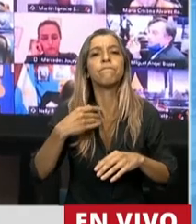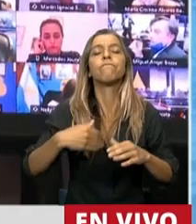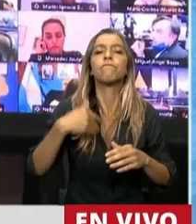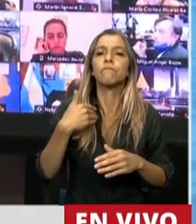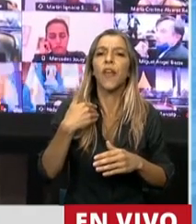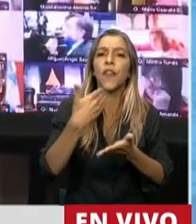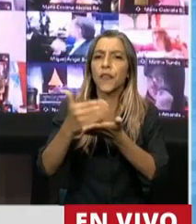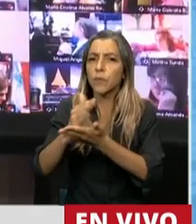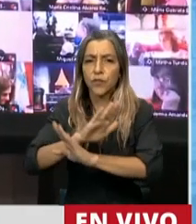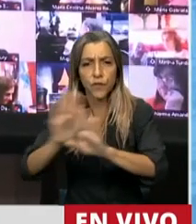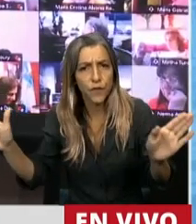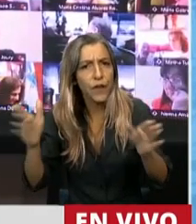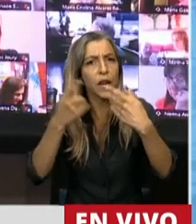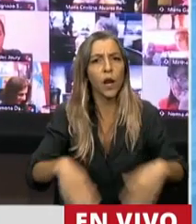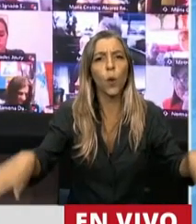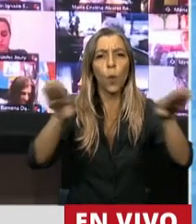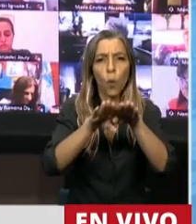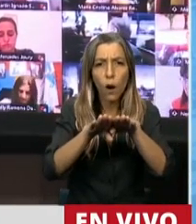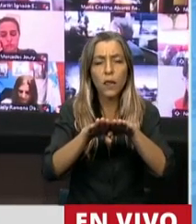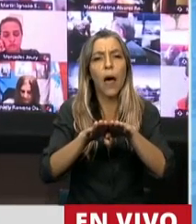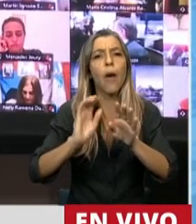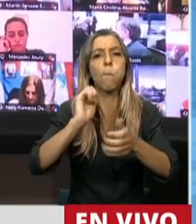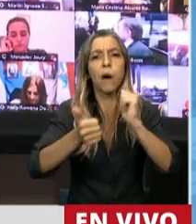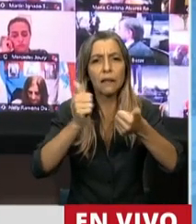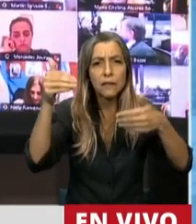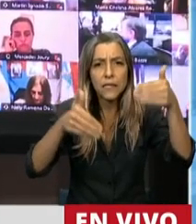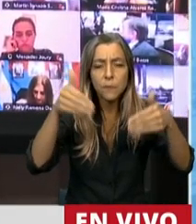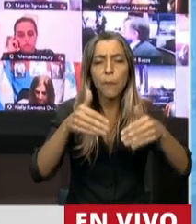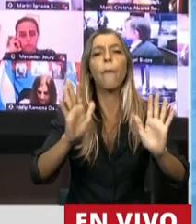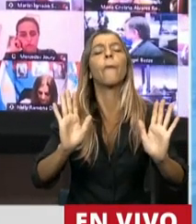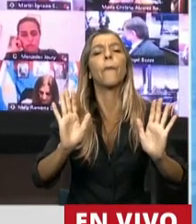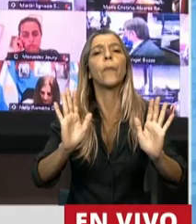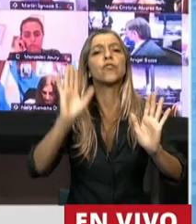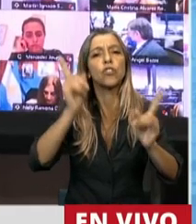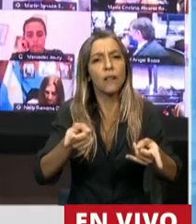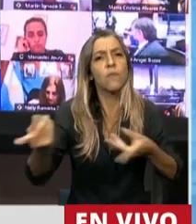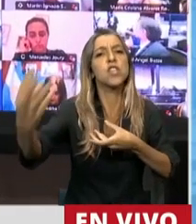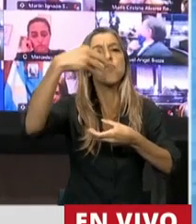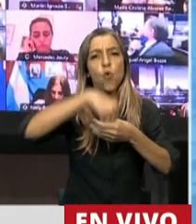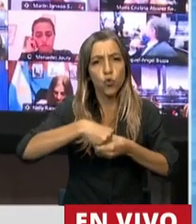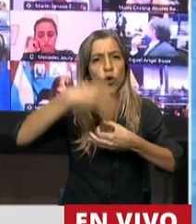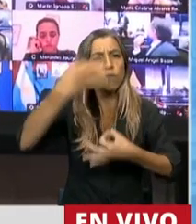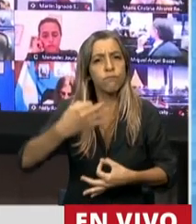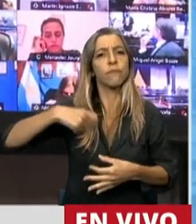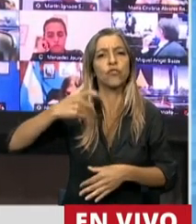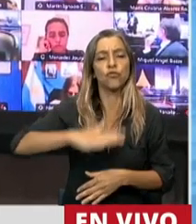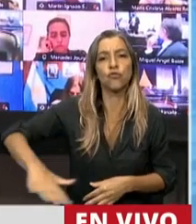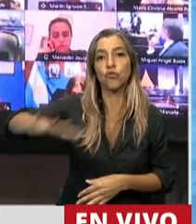oportunidades, de accesibilidad y de participación e inclusión plena y efectiva en la sociedad,